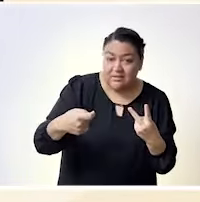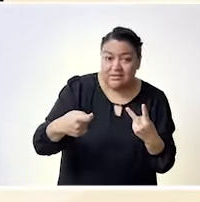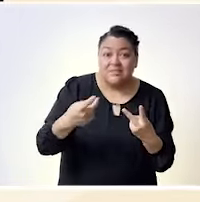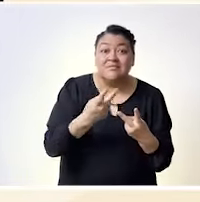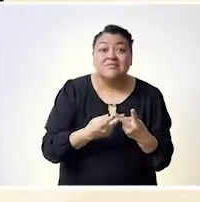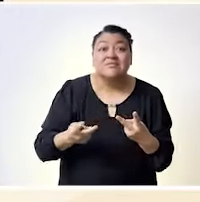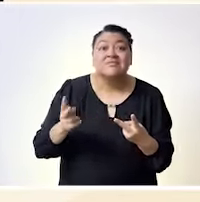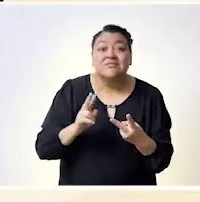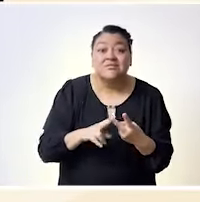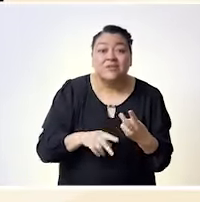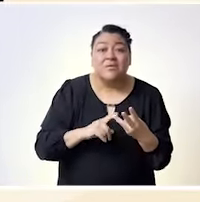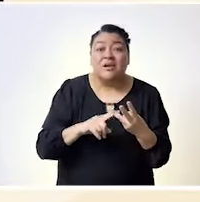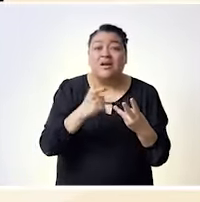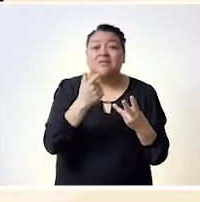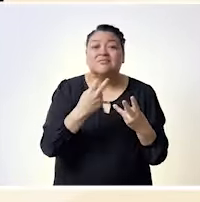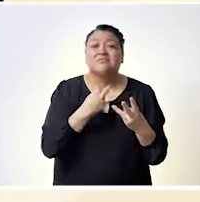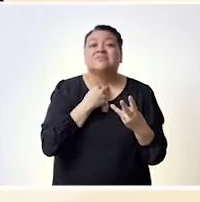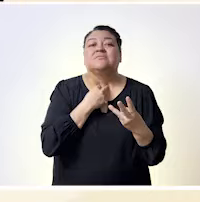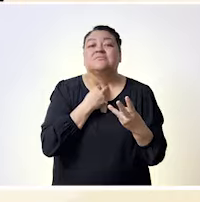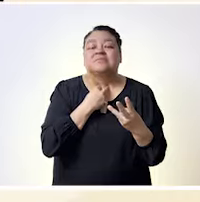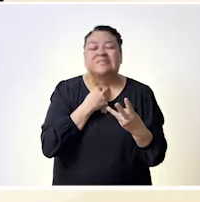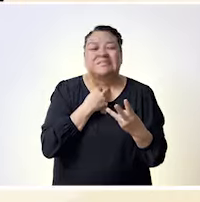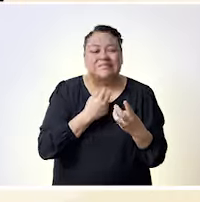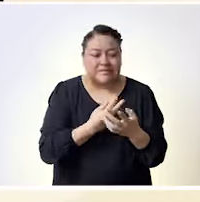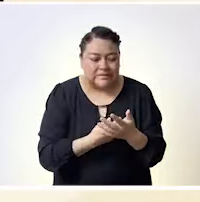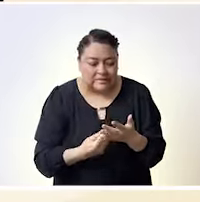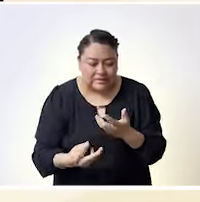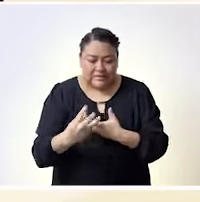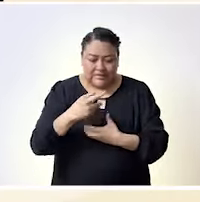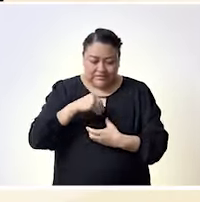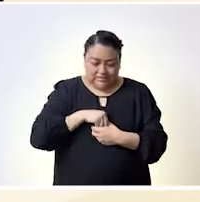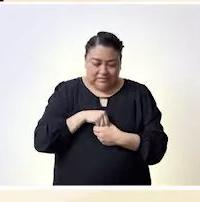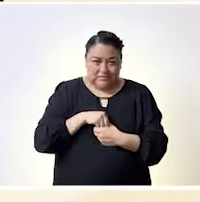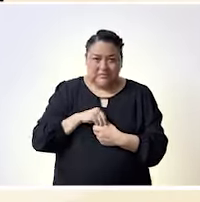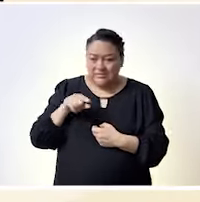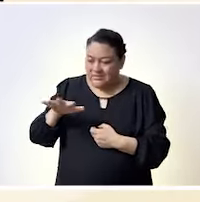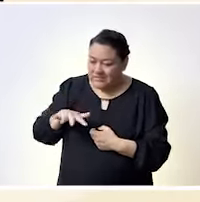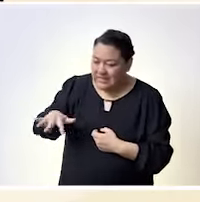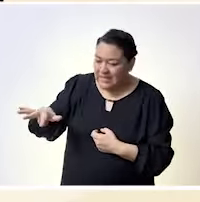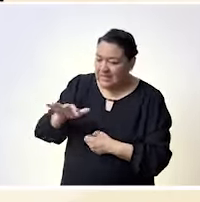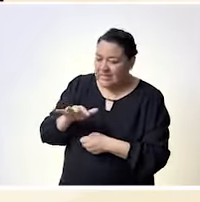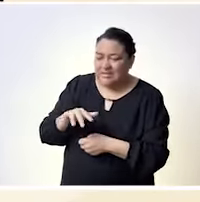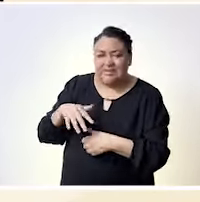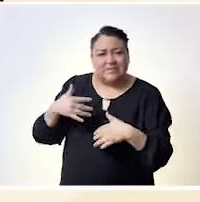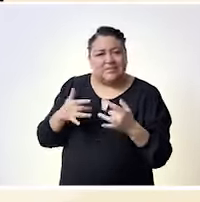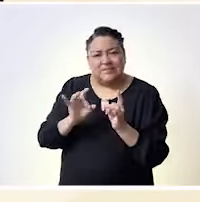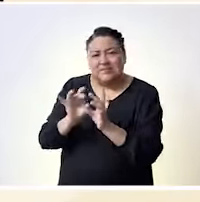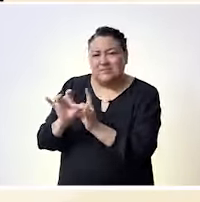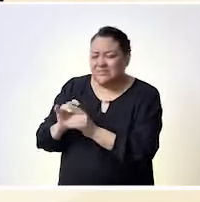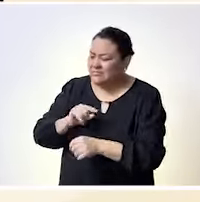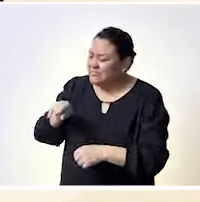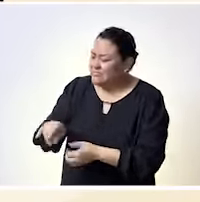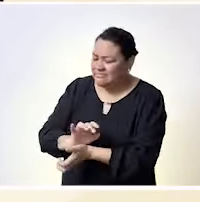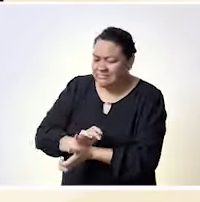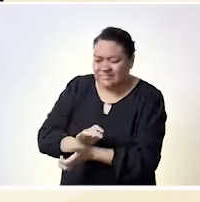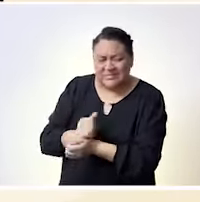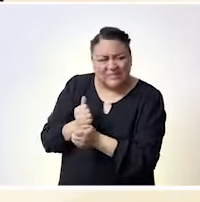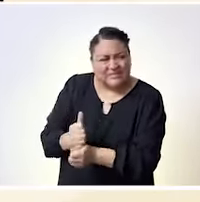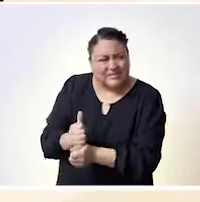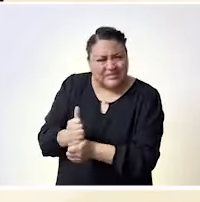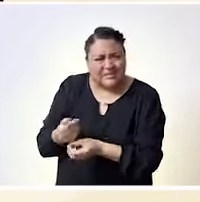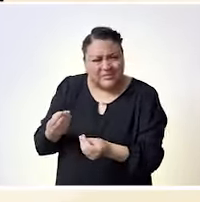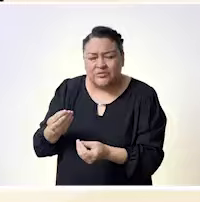nosotras pertenecemos al hogar, nuestra única función en esta vida es ser madres y esposas. No hay más. No tenemos